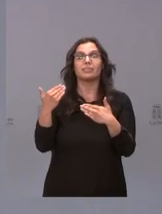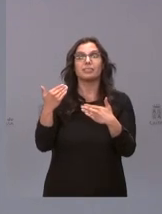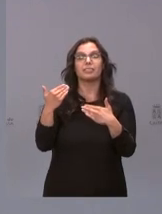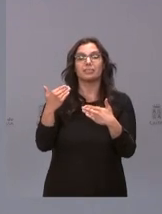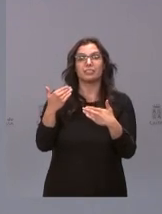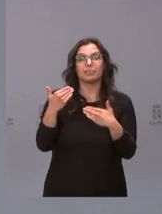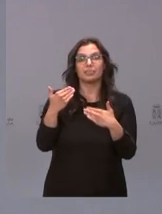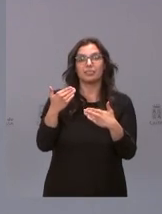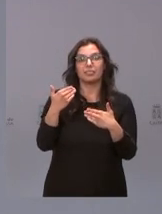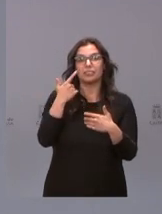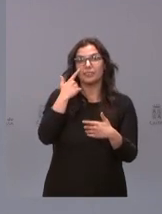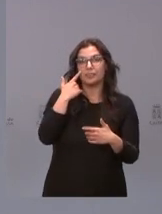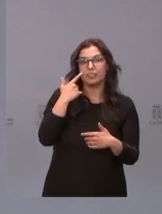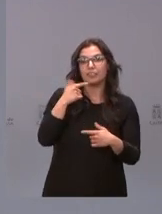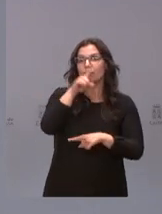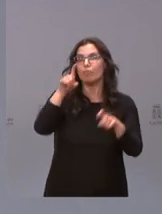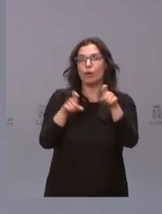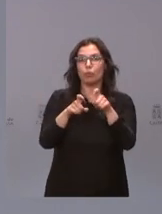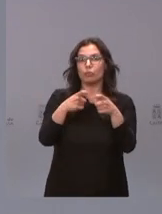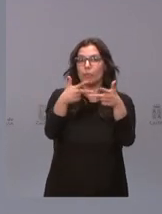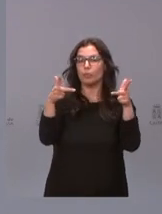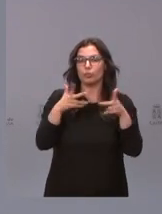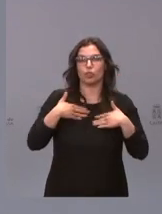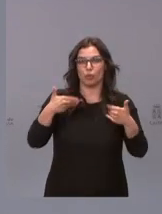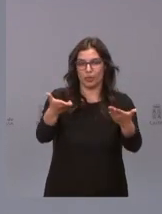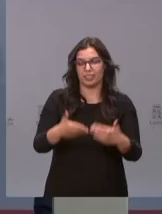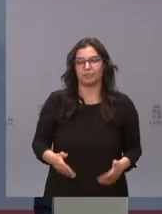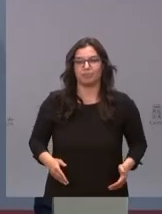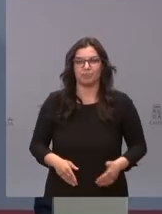formulación de las preguntas por parte de los medios de comunicación.